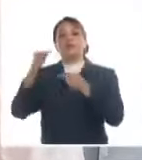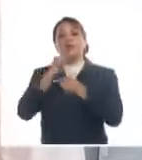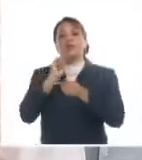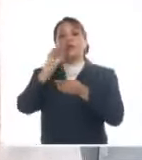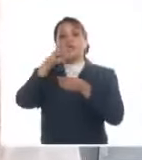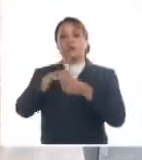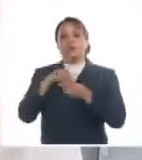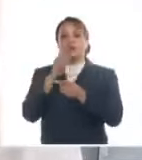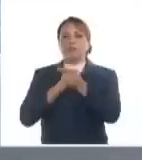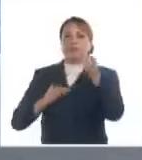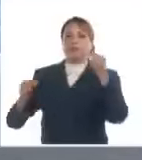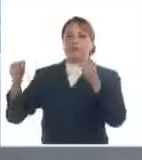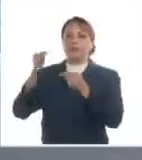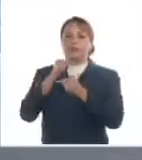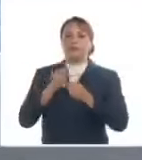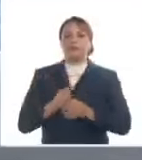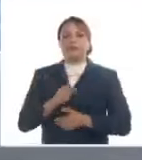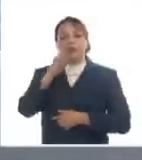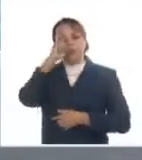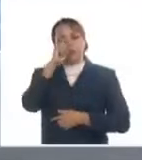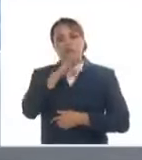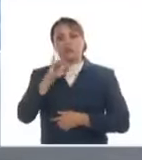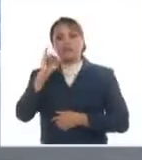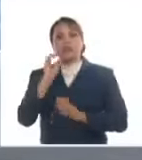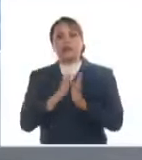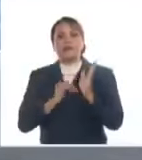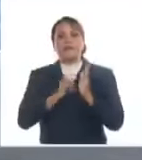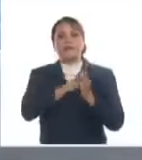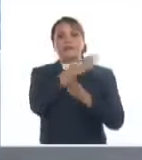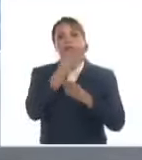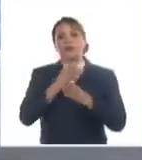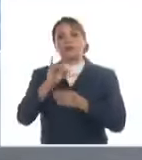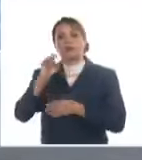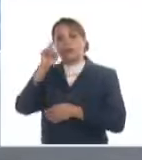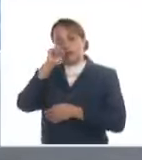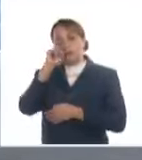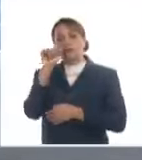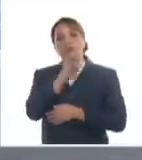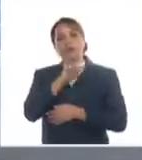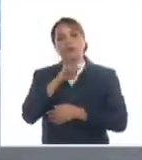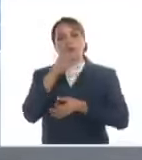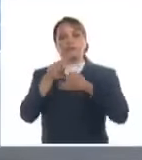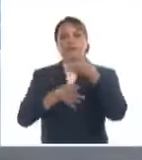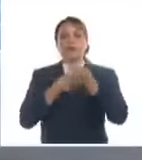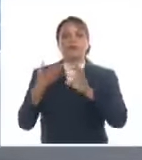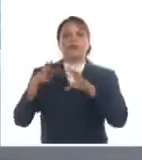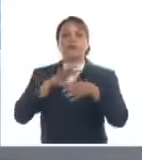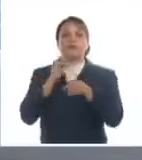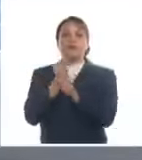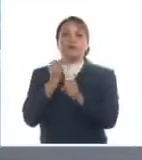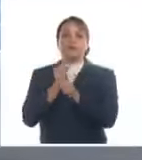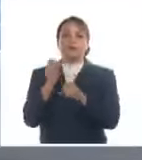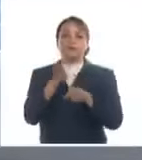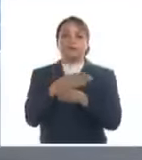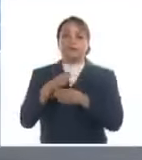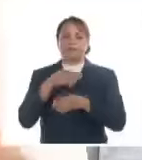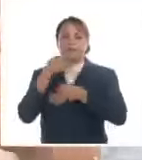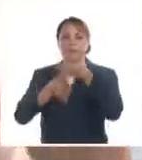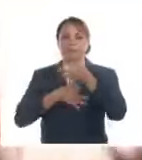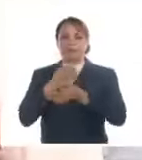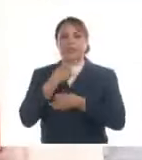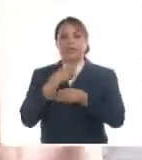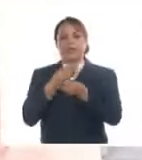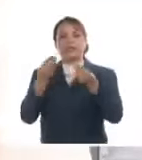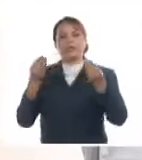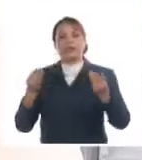prioridades. Para los niños de seis meses a seis años de edad también está planteada la estrategia. Se van a entregar también a los